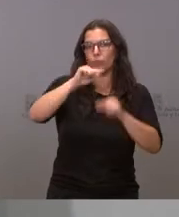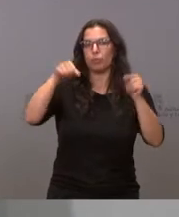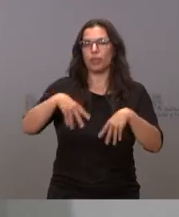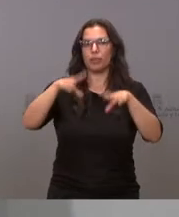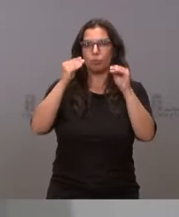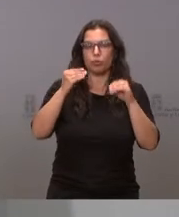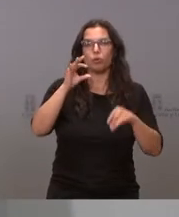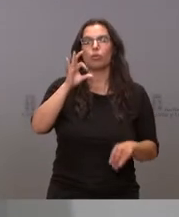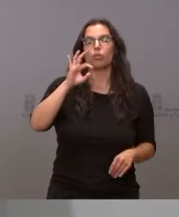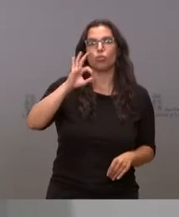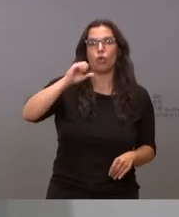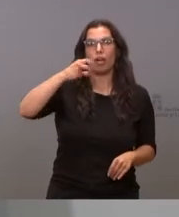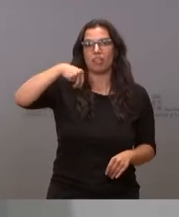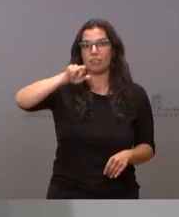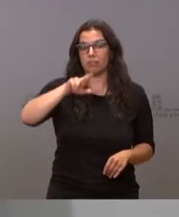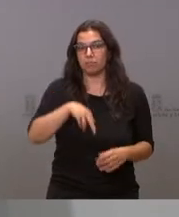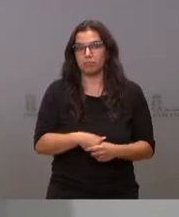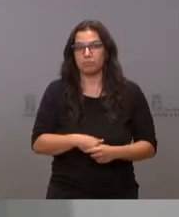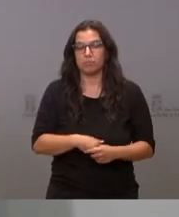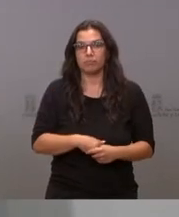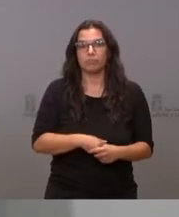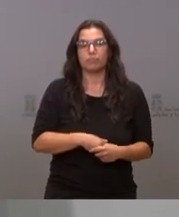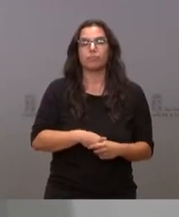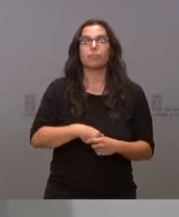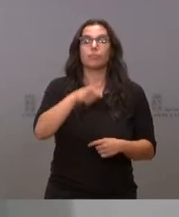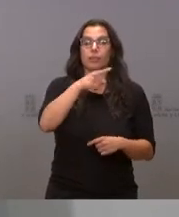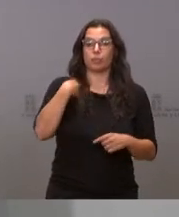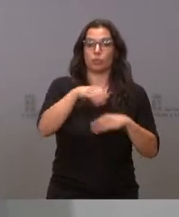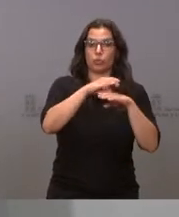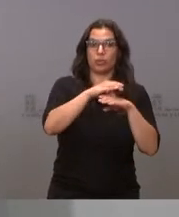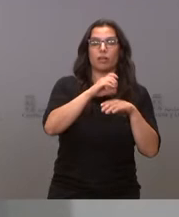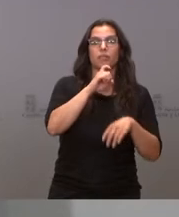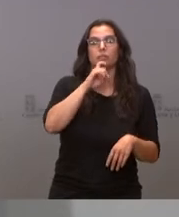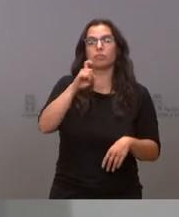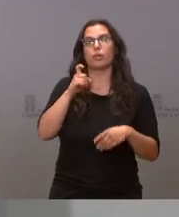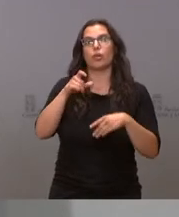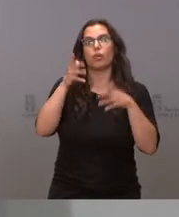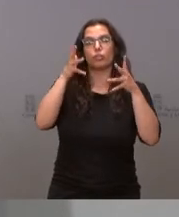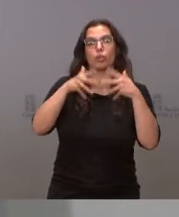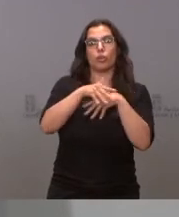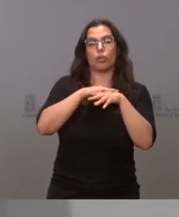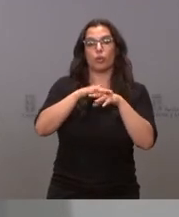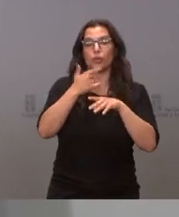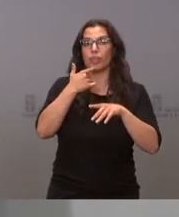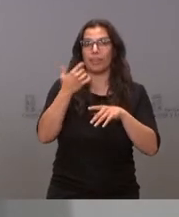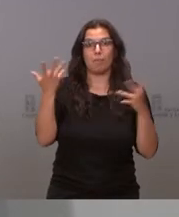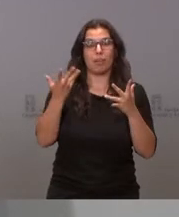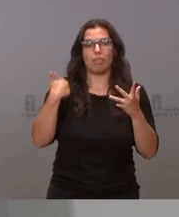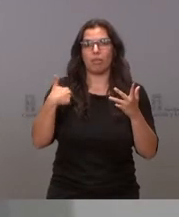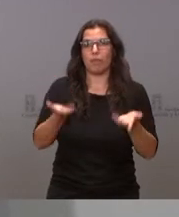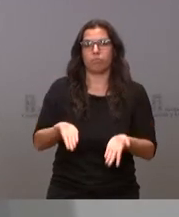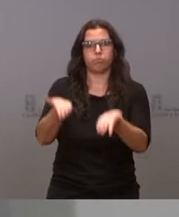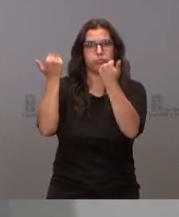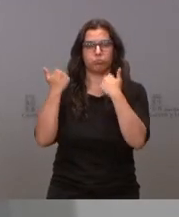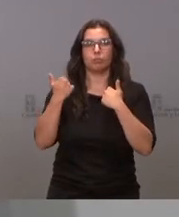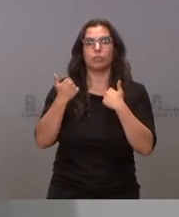de Xopeñán. Fomento y Medio Ambiente comunica así al Consejo de Gobierno la declaración de emergencia de la retirada y la